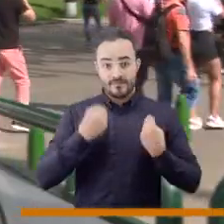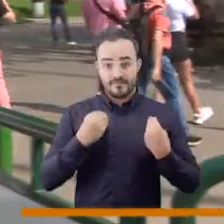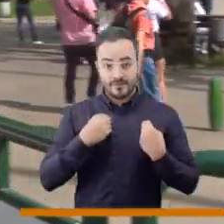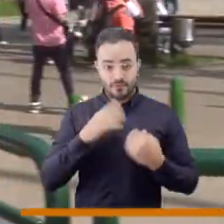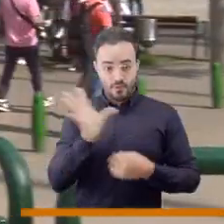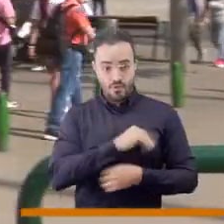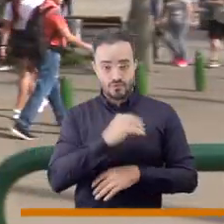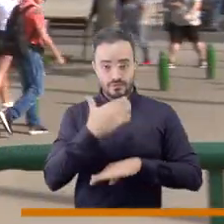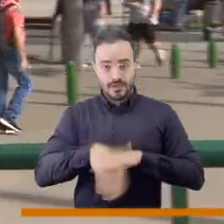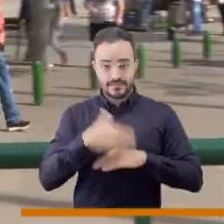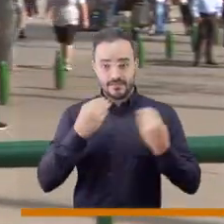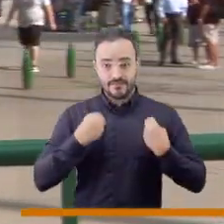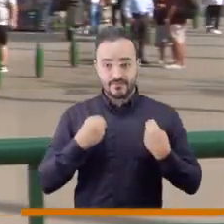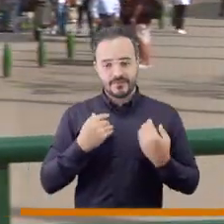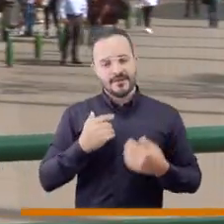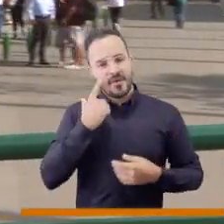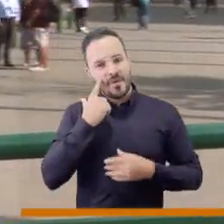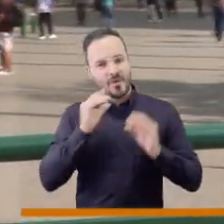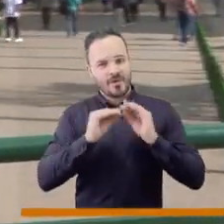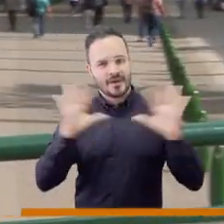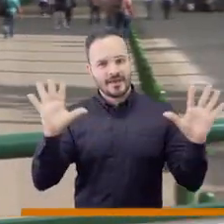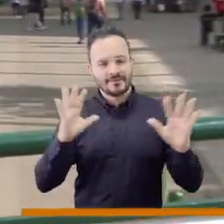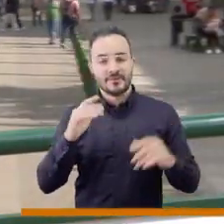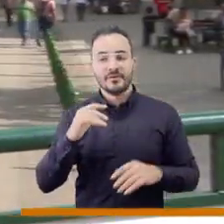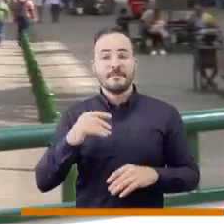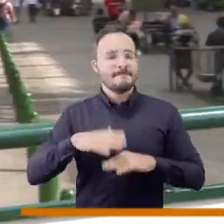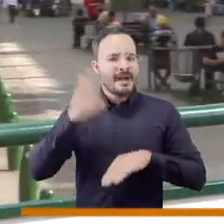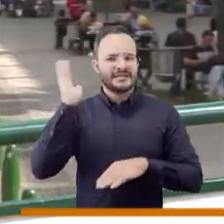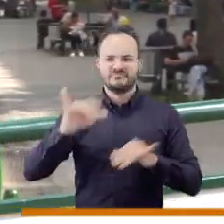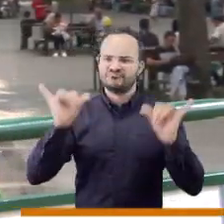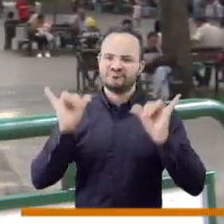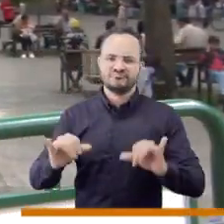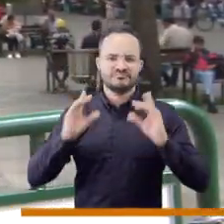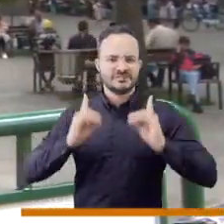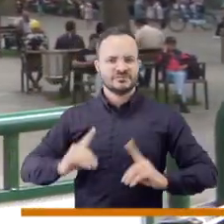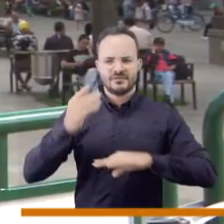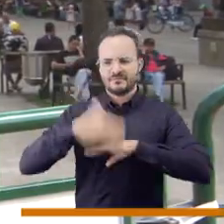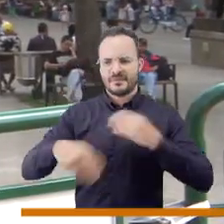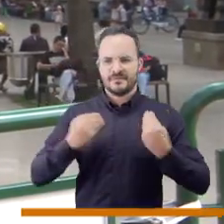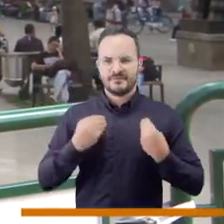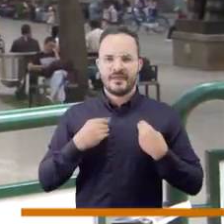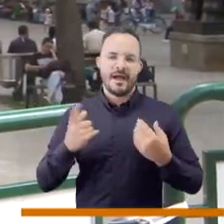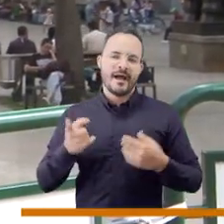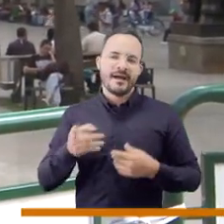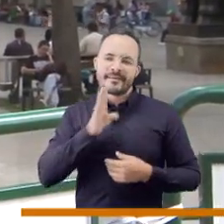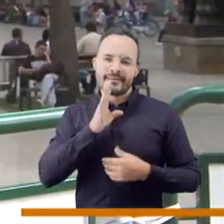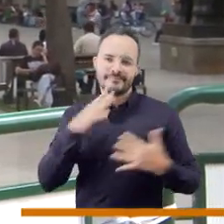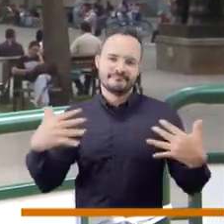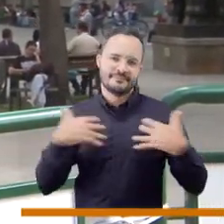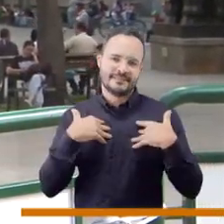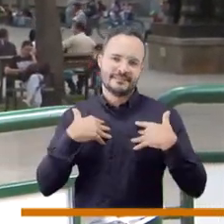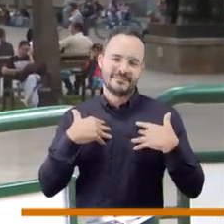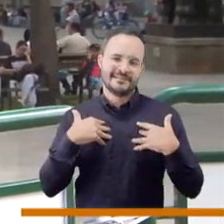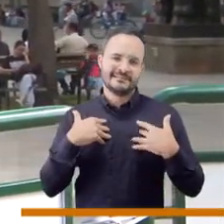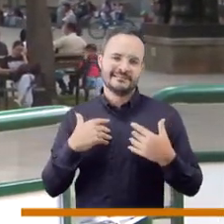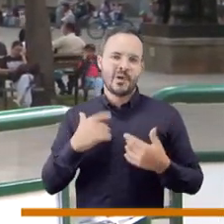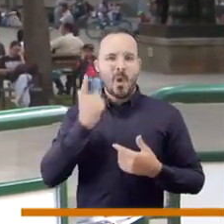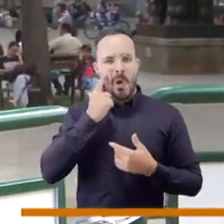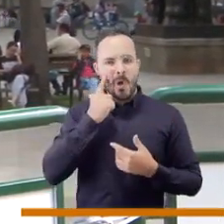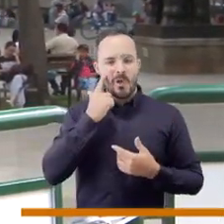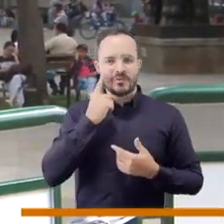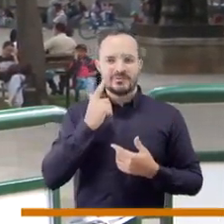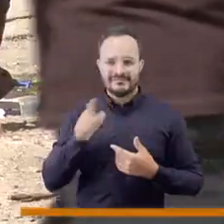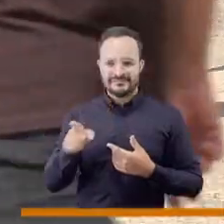No guetos necesariamente de los habitantes de calle, es que los habitantes de calle en su mayoría son las víctimas, que a veces